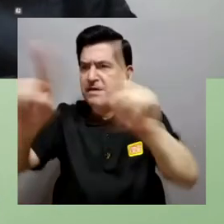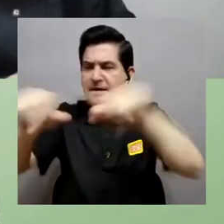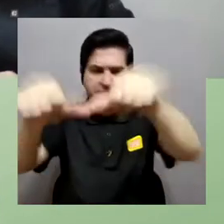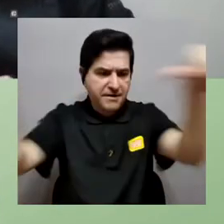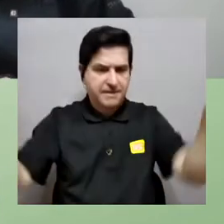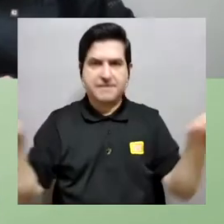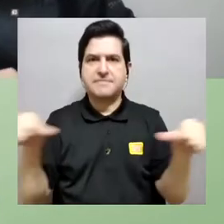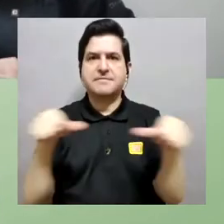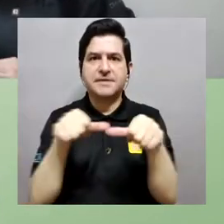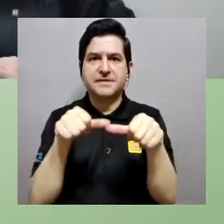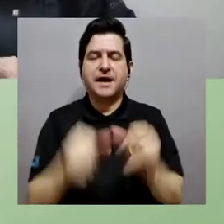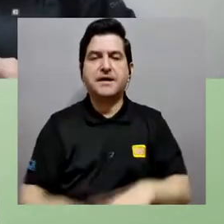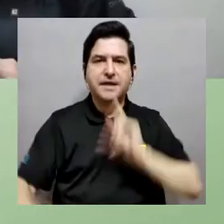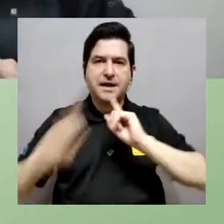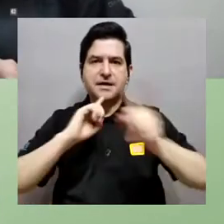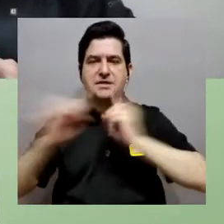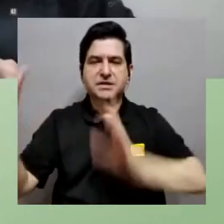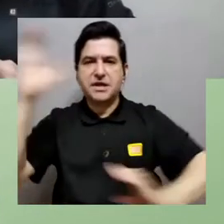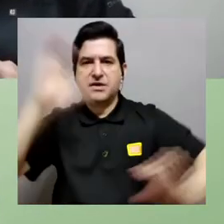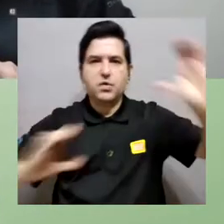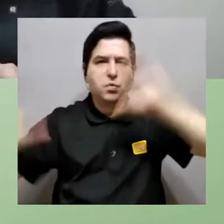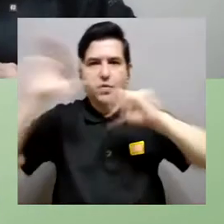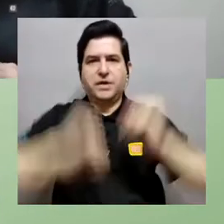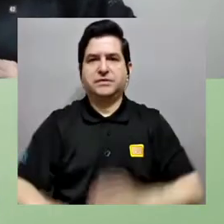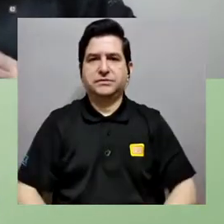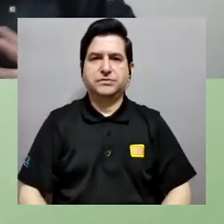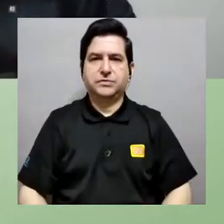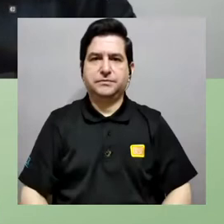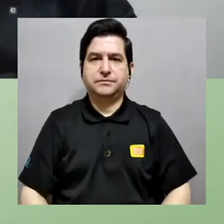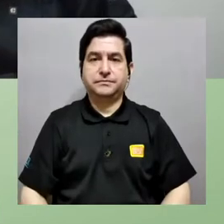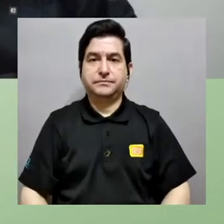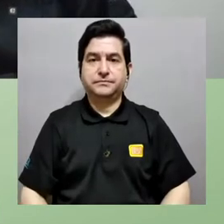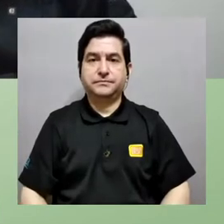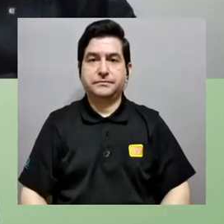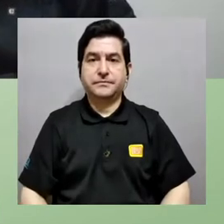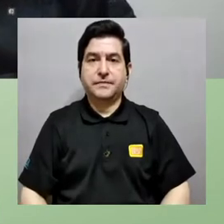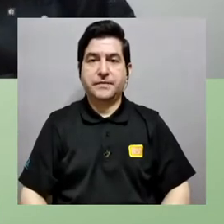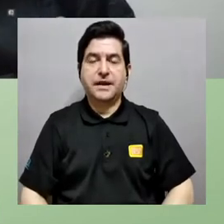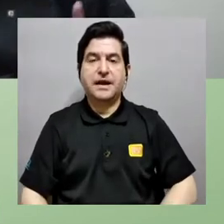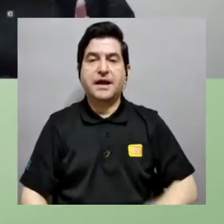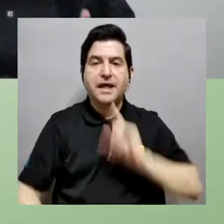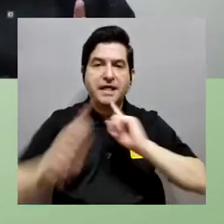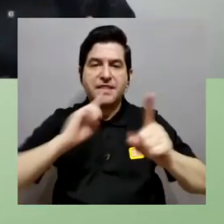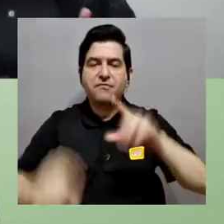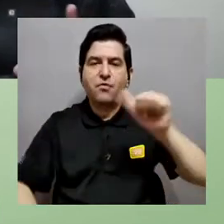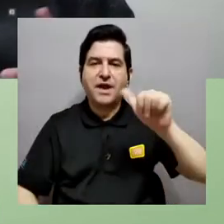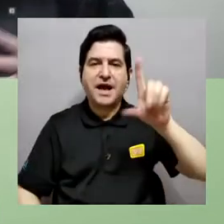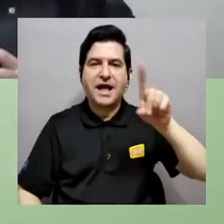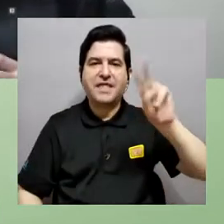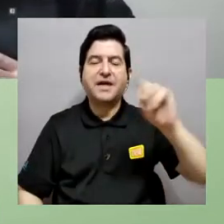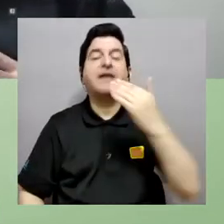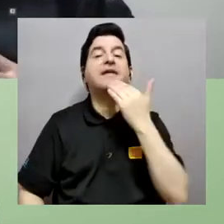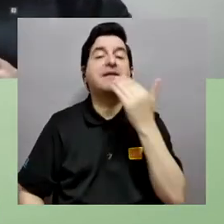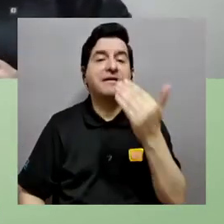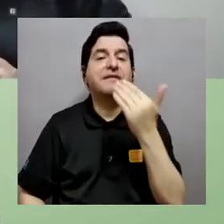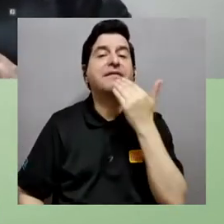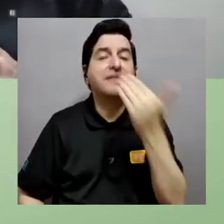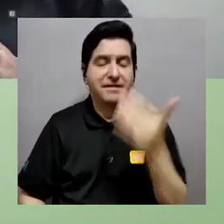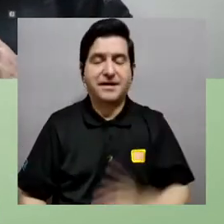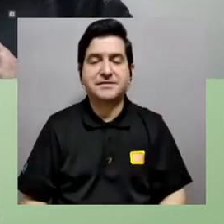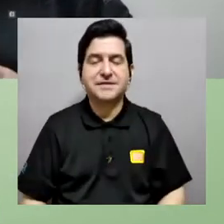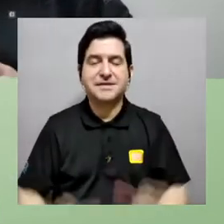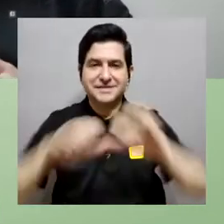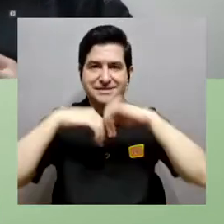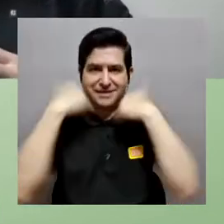diversas áreas de la divulgación científica y esto es Divulga ADN es posible gracias a